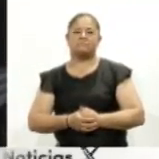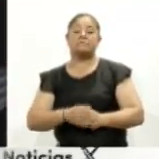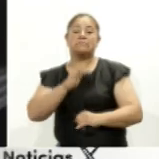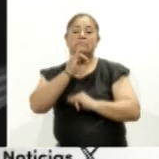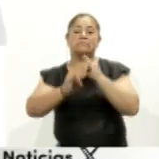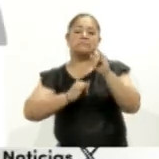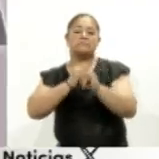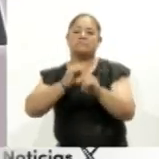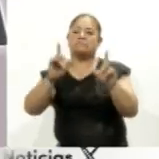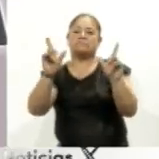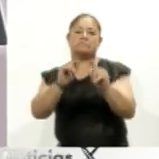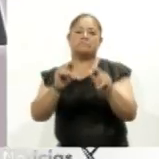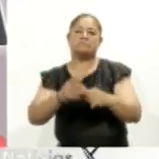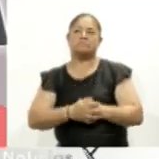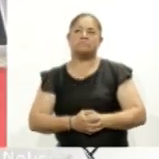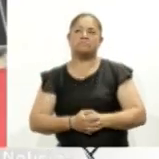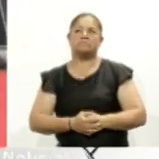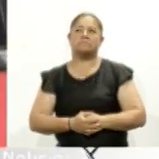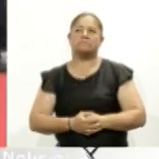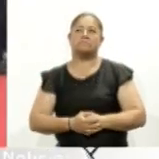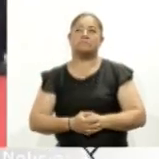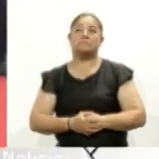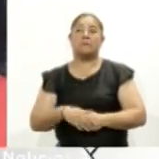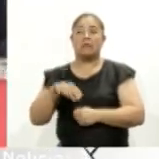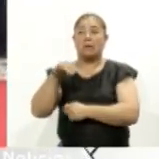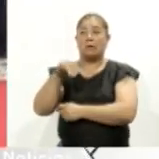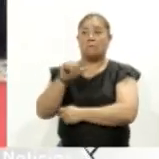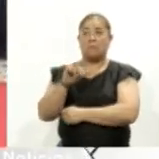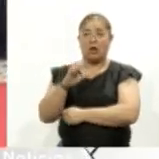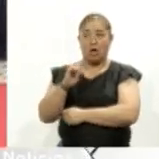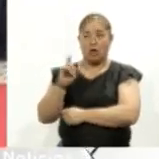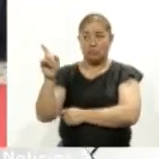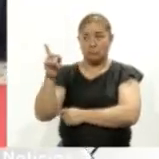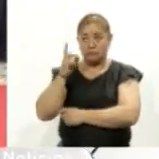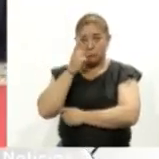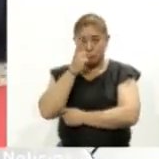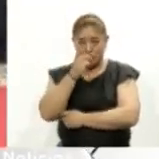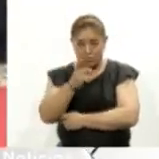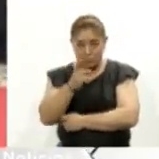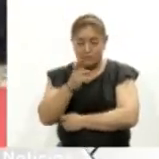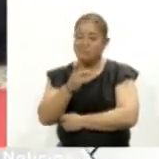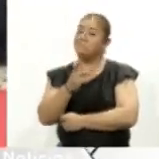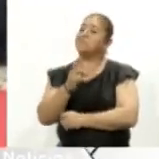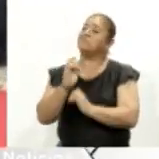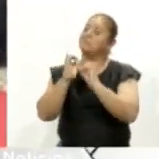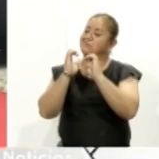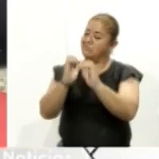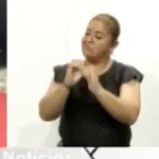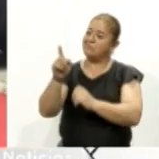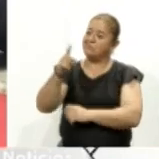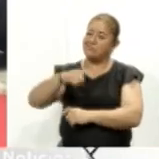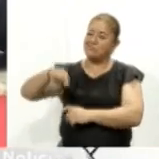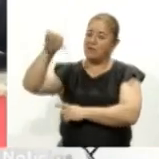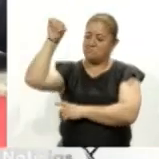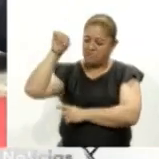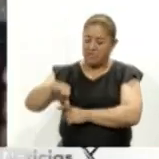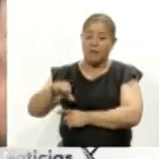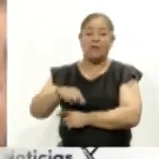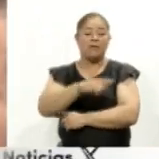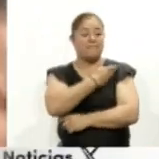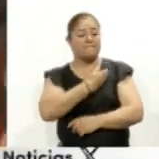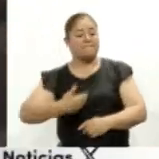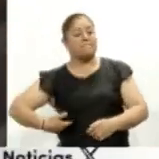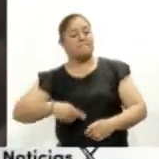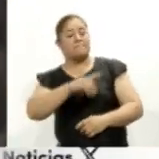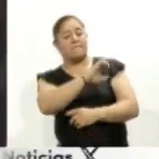Breves Internacionales Macron advierte a sus socios europeos contra el espíritu de derrota los presidentes checo y francés aseguraron